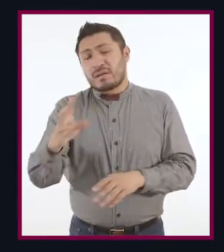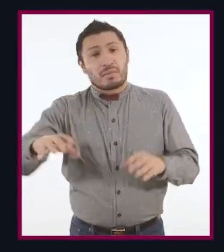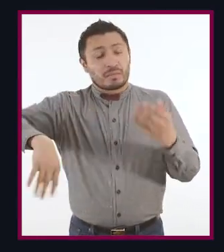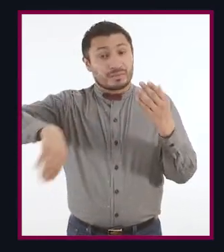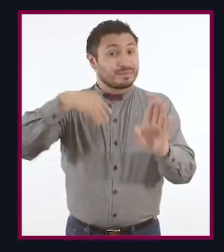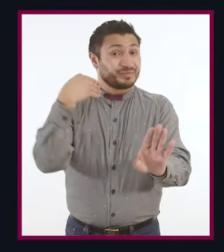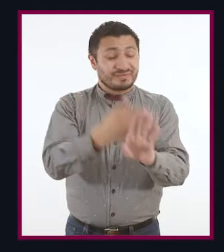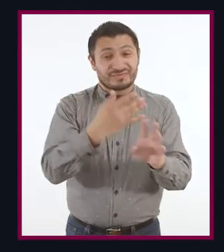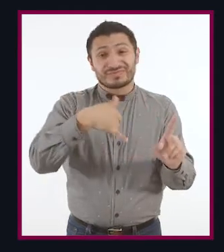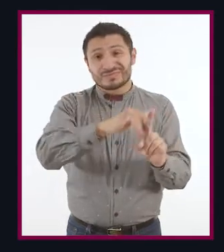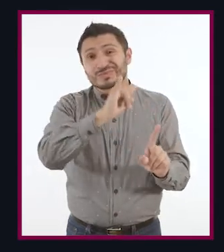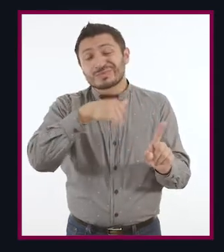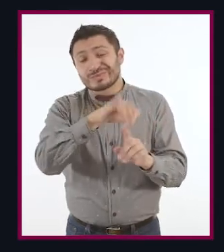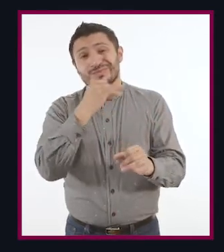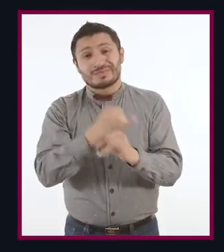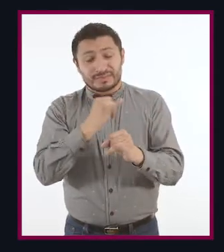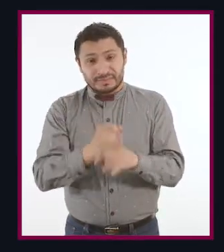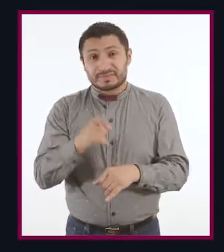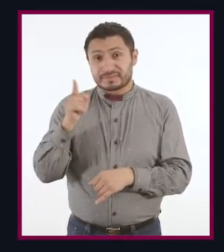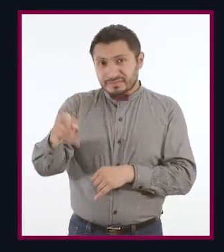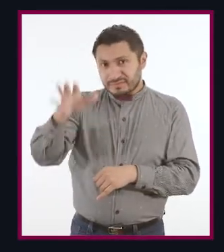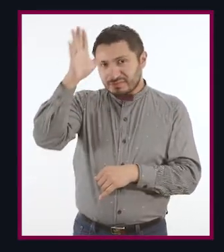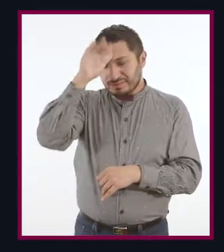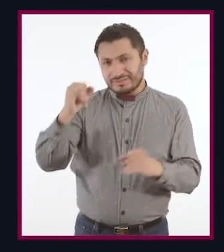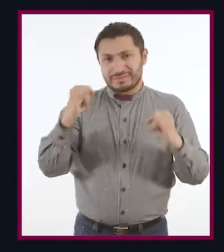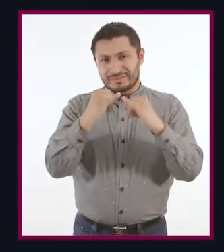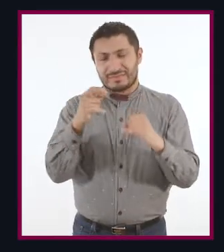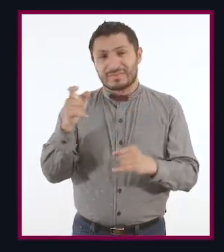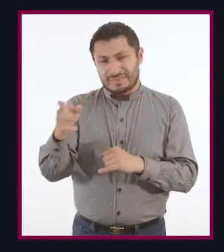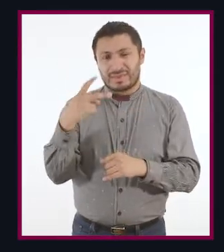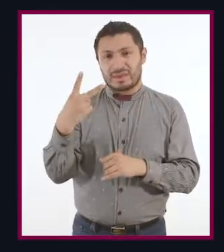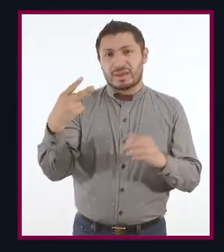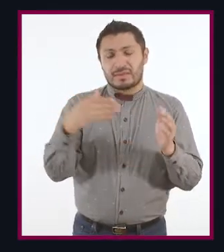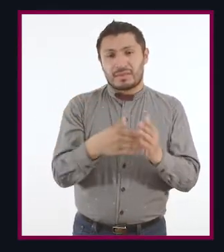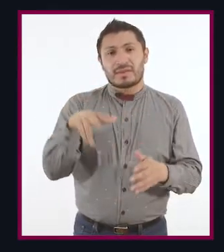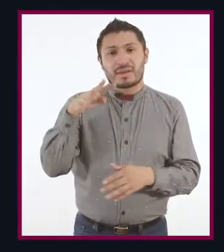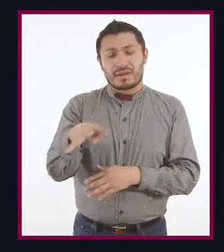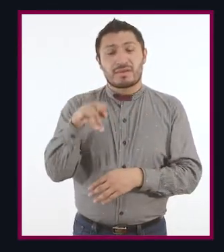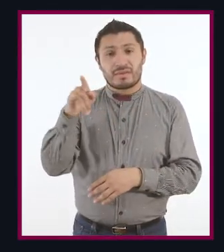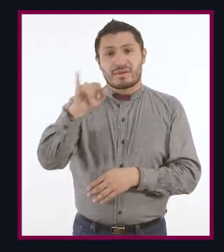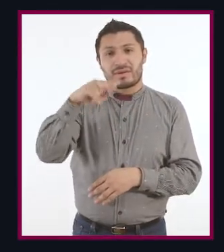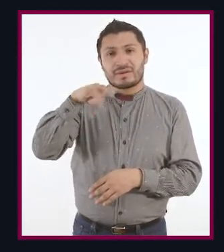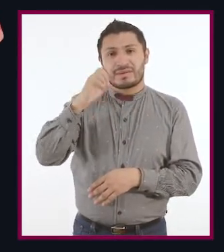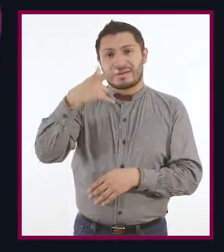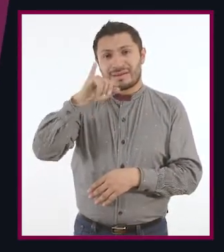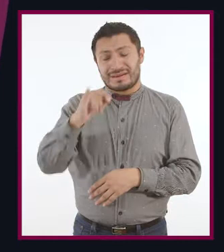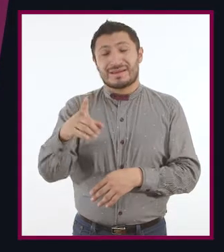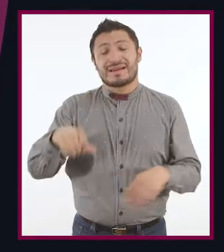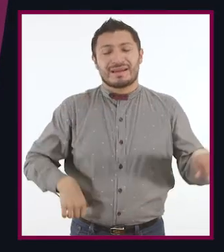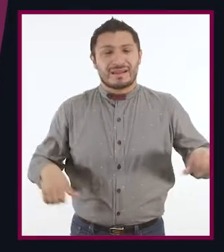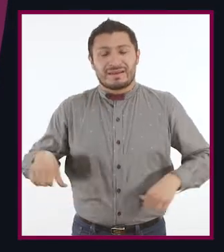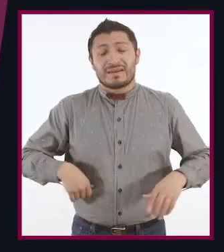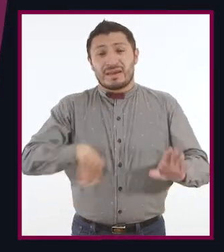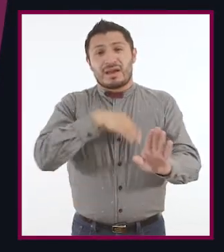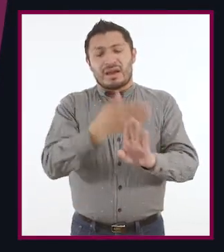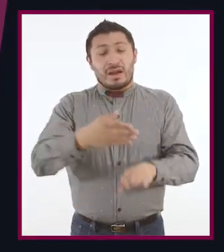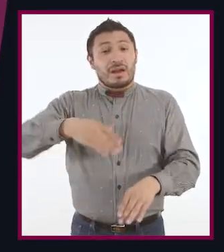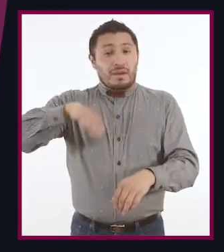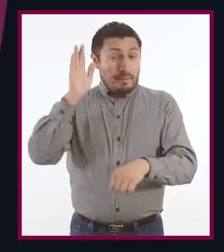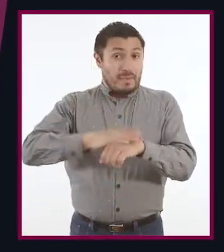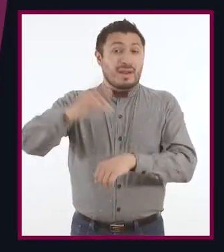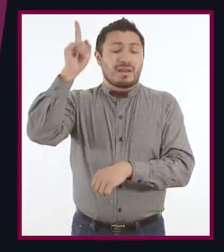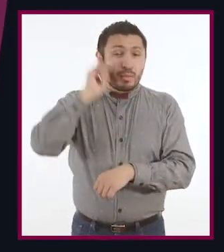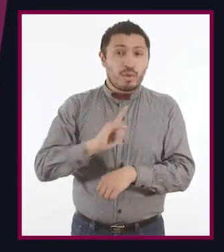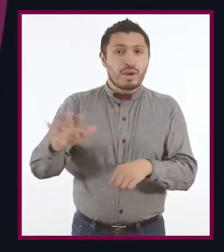De acuerdo con el Módulo sobre Ciberacoso 2019 del Inegi, este tipo de actividad afecta más a las mujeres,